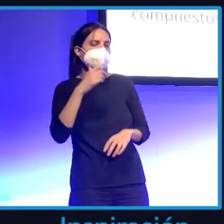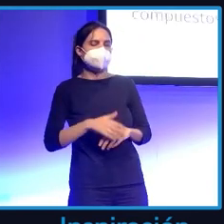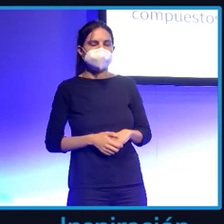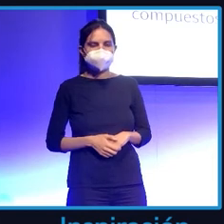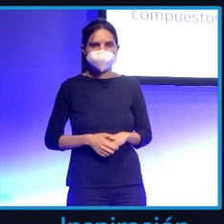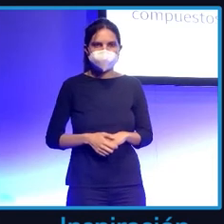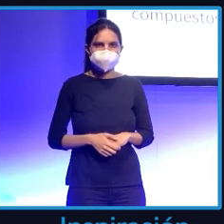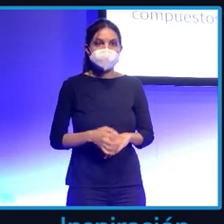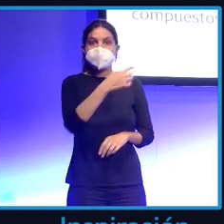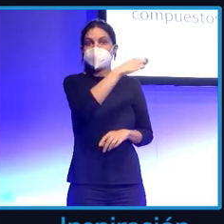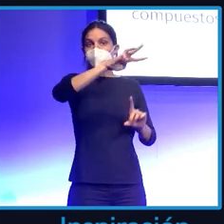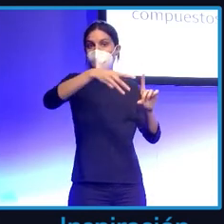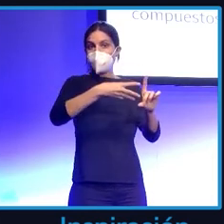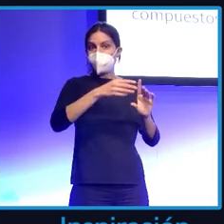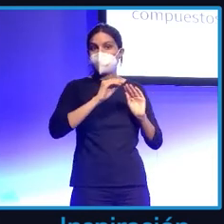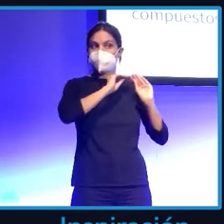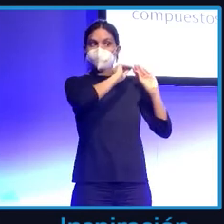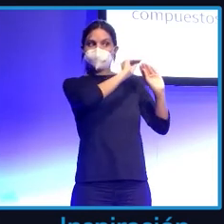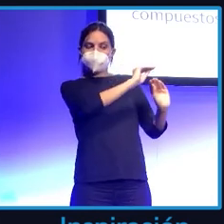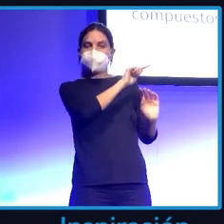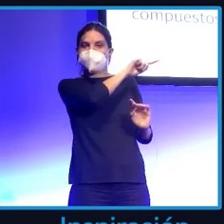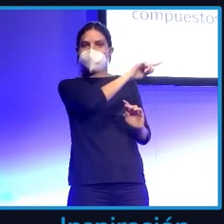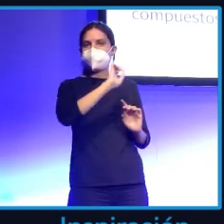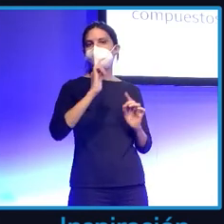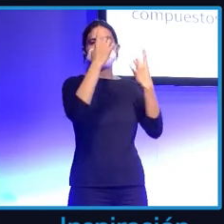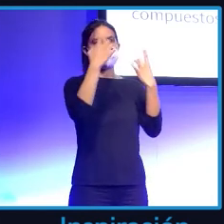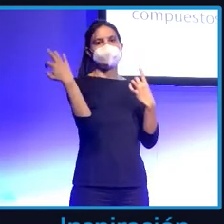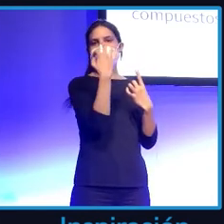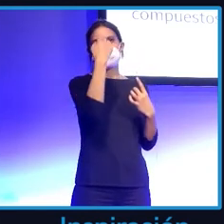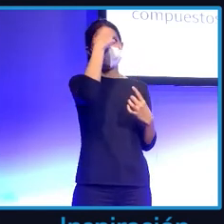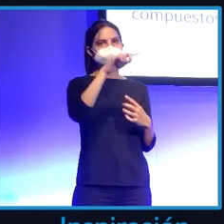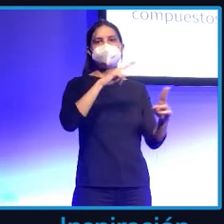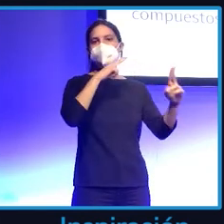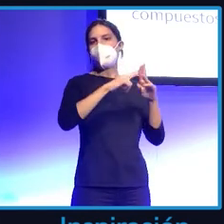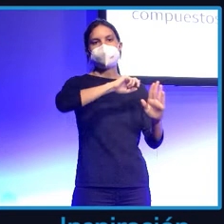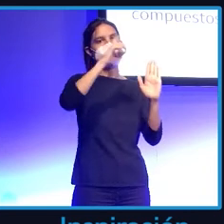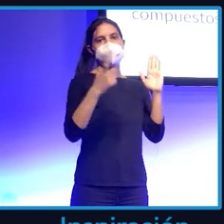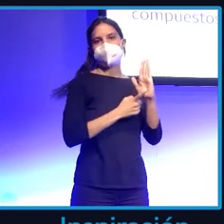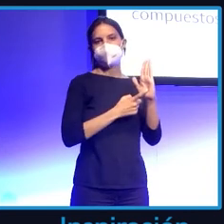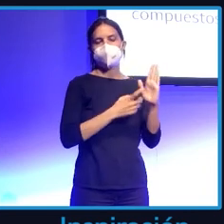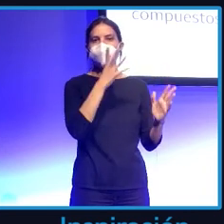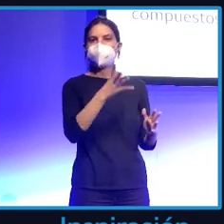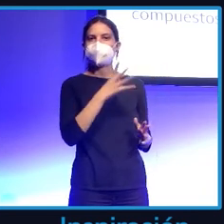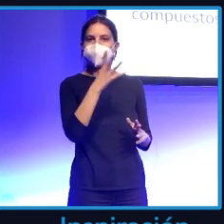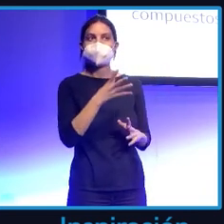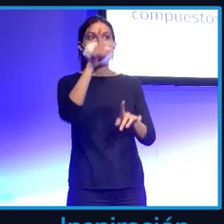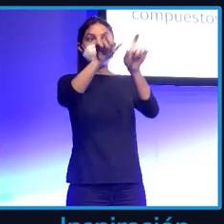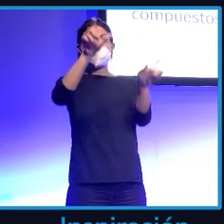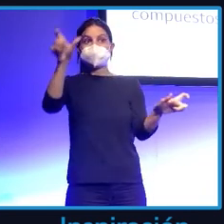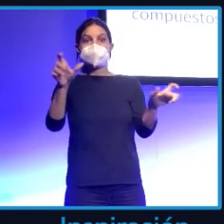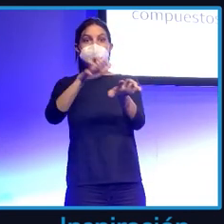Esta es su página web. Lo primero que tenemos que obtener es su nombre completo. ¿Por qué? Porque la mayoría de personas